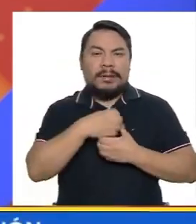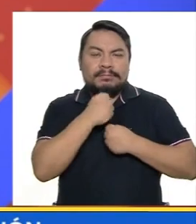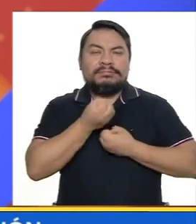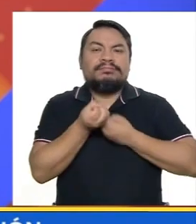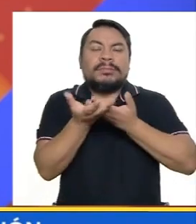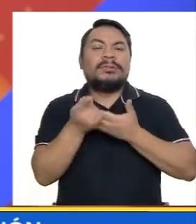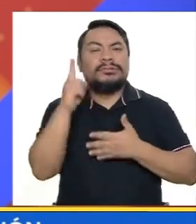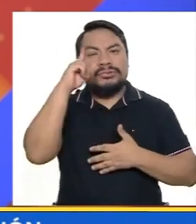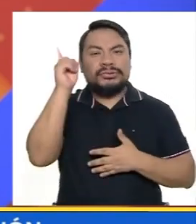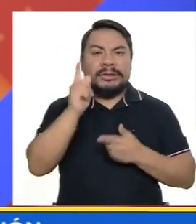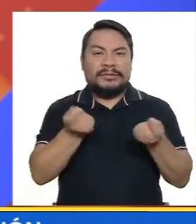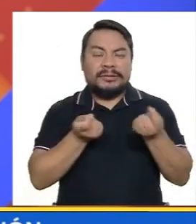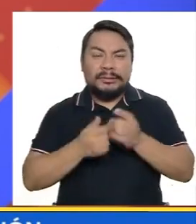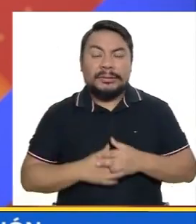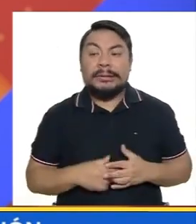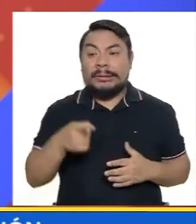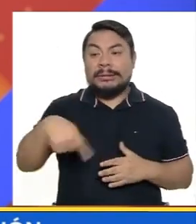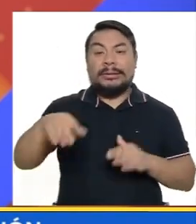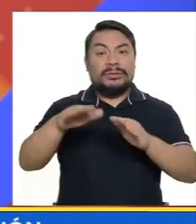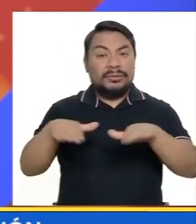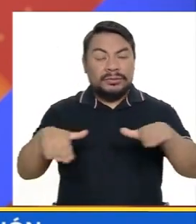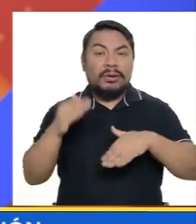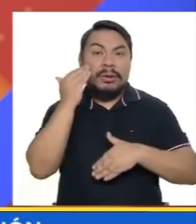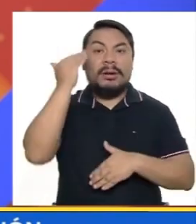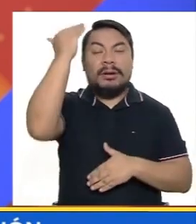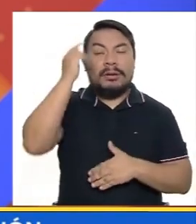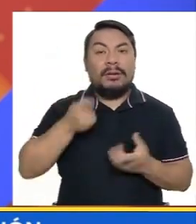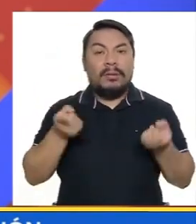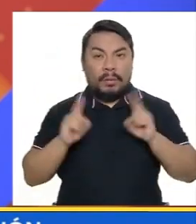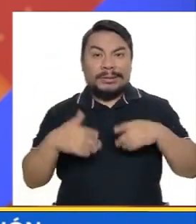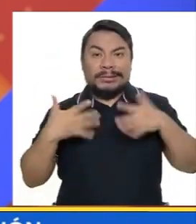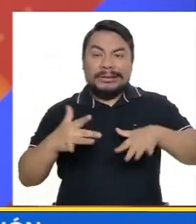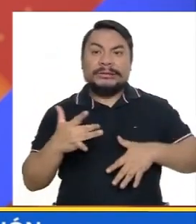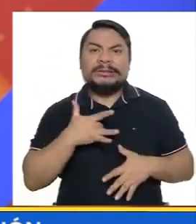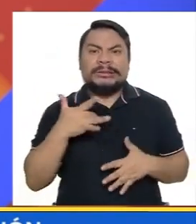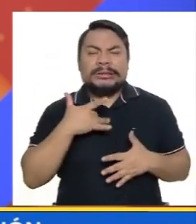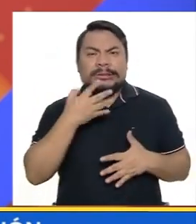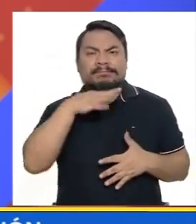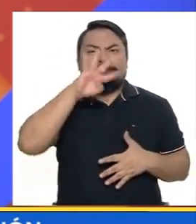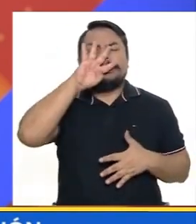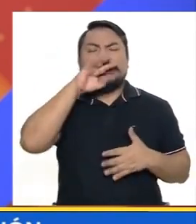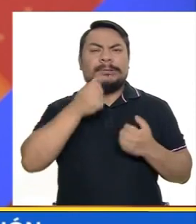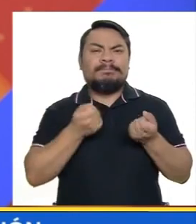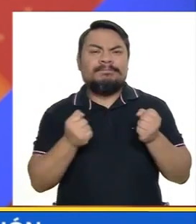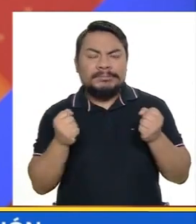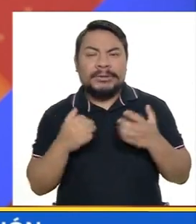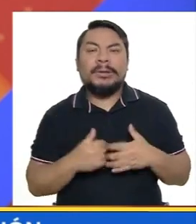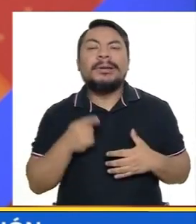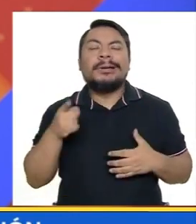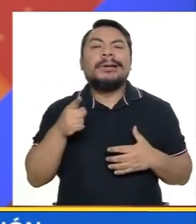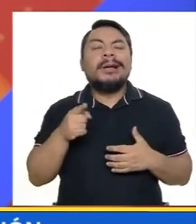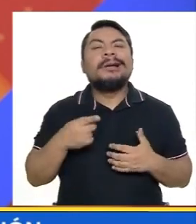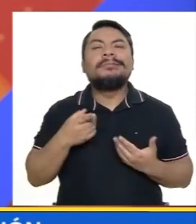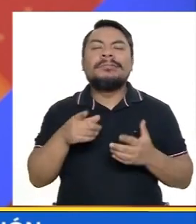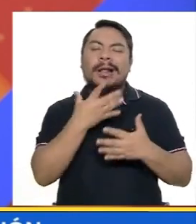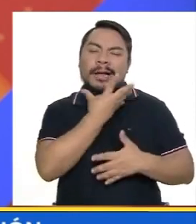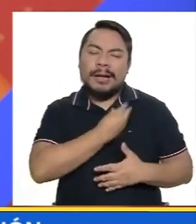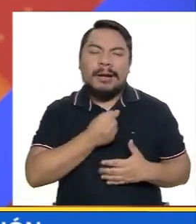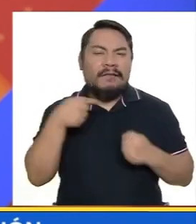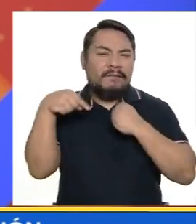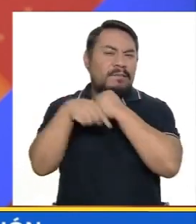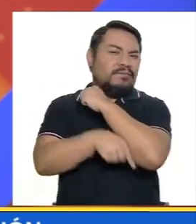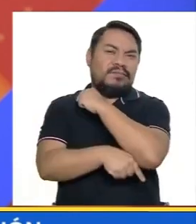es que estos chicos, estos jóvenes, estos adultos, cuando experimentan esta frustración, hacen una depresión cuatro veces más